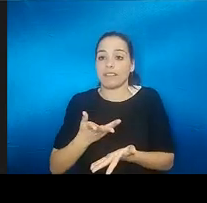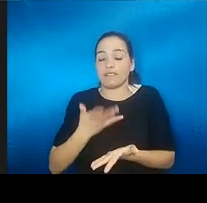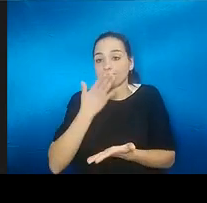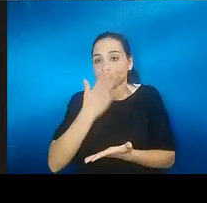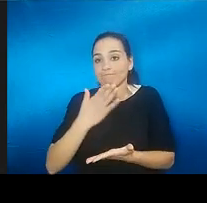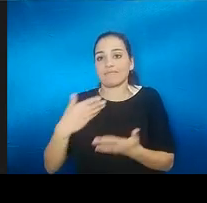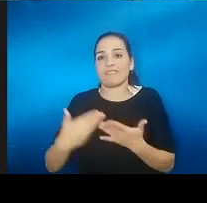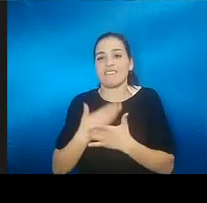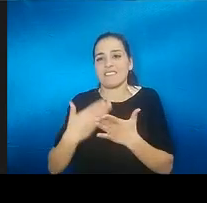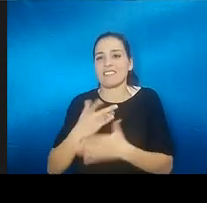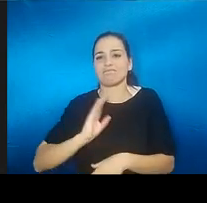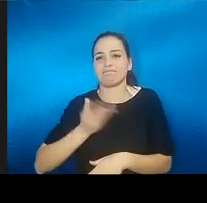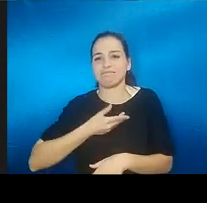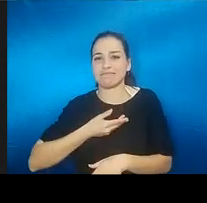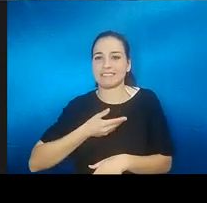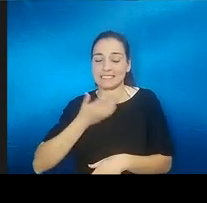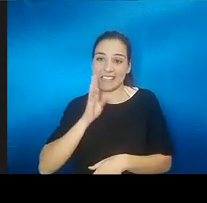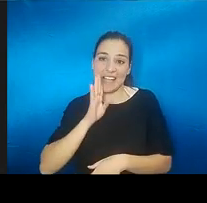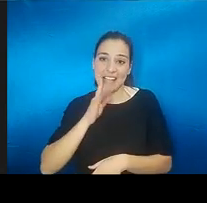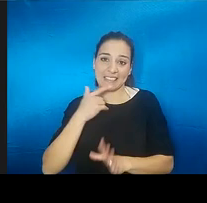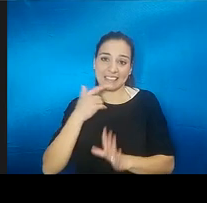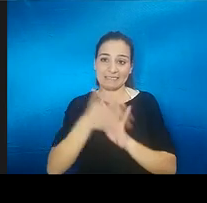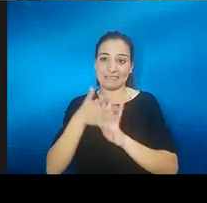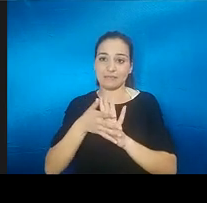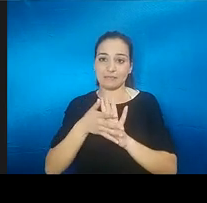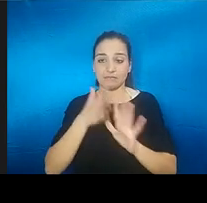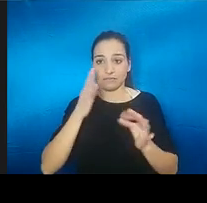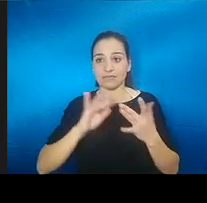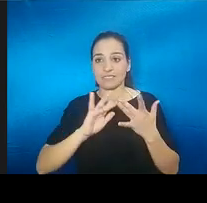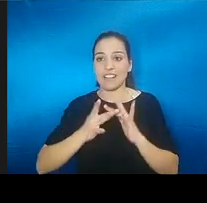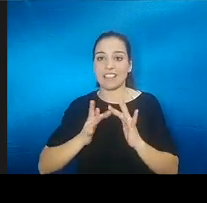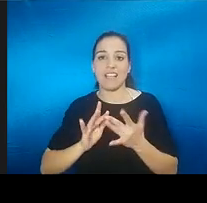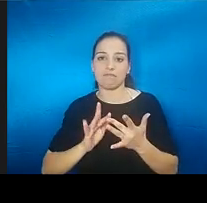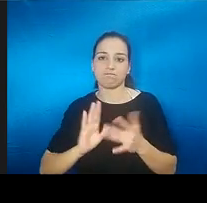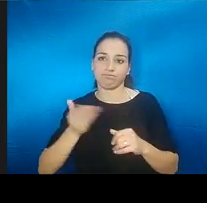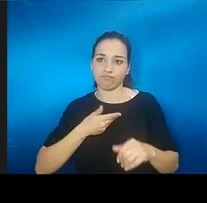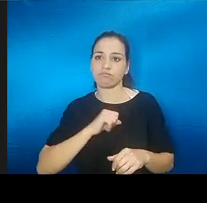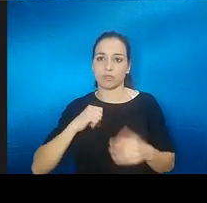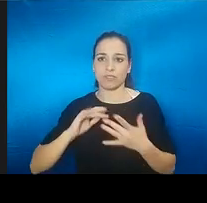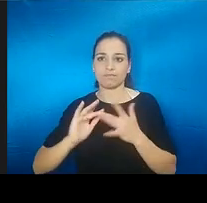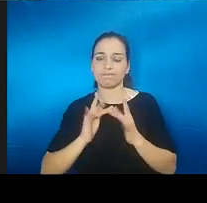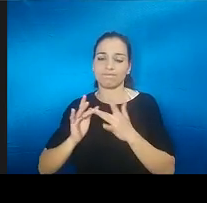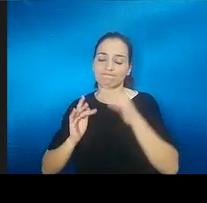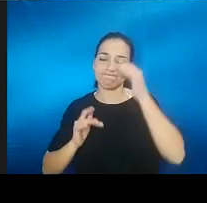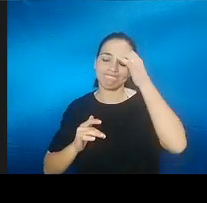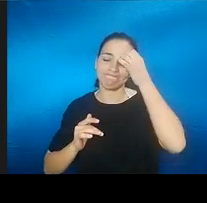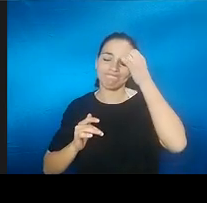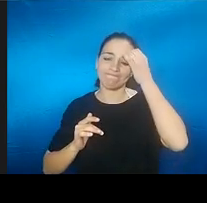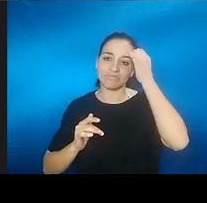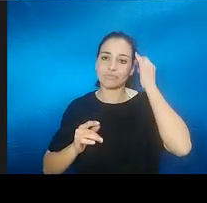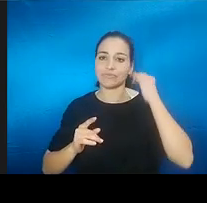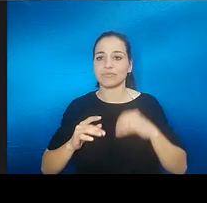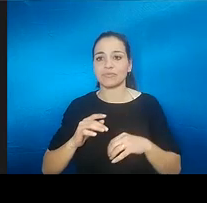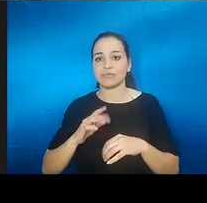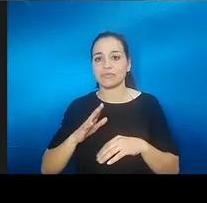afecta mucho porque como bien se ha dicho pues te afectan las relaciones sociales personales muchas cosas se basan